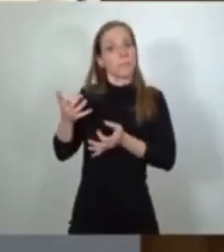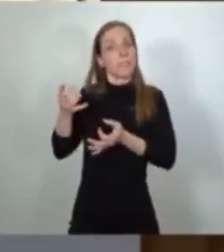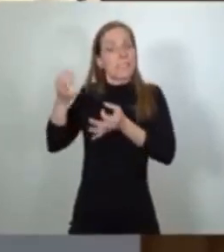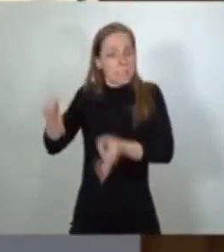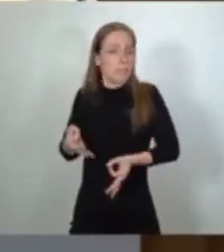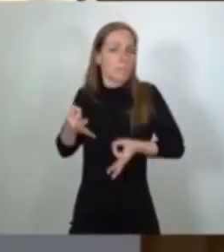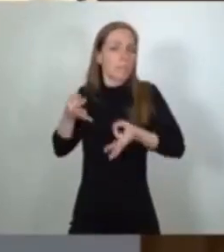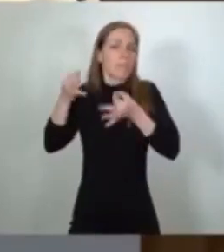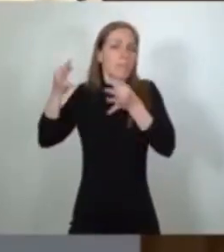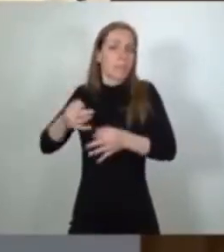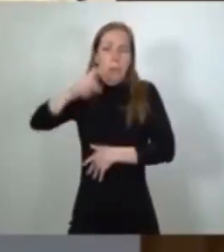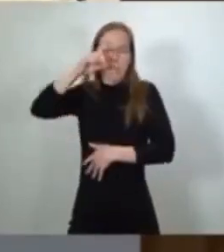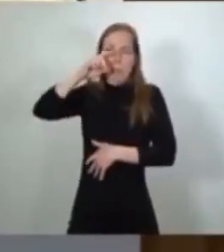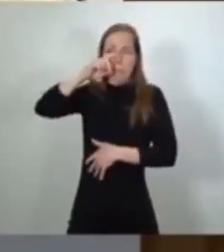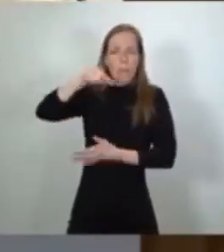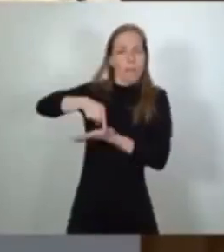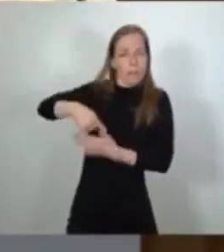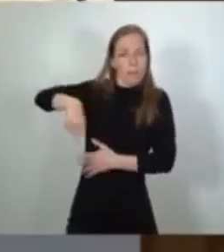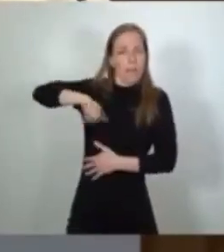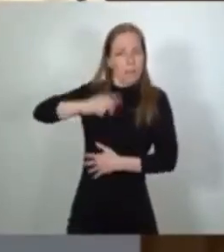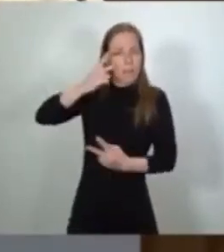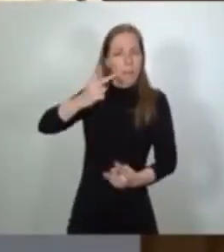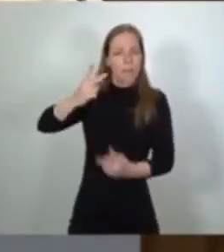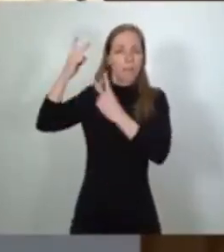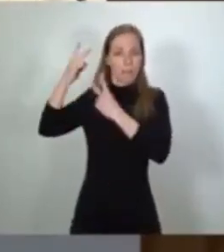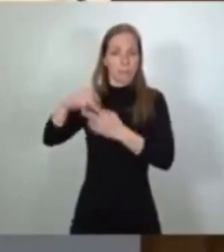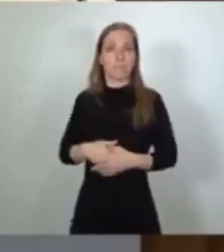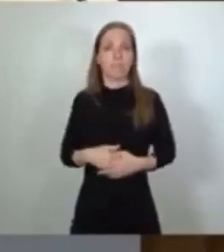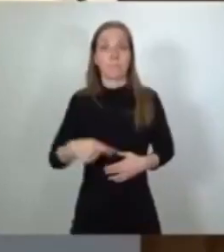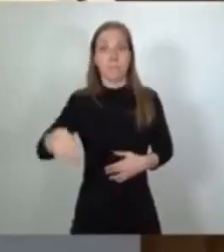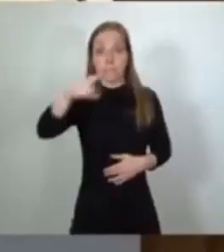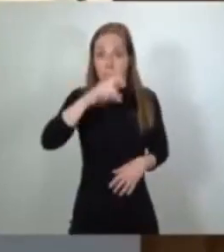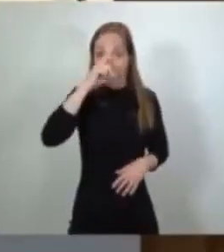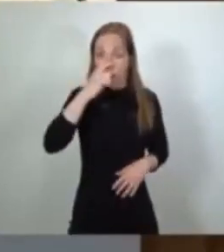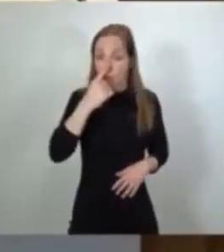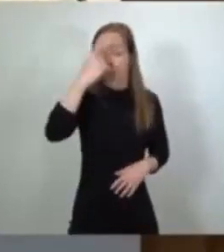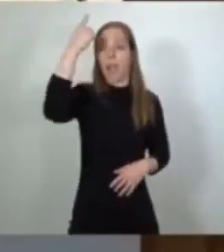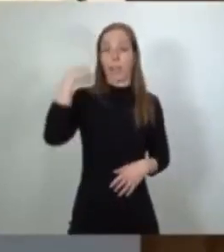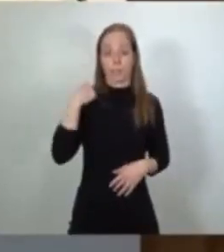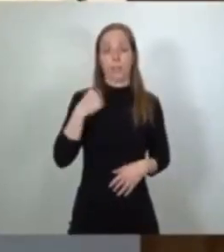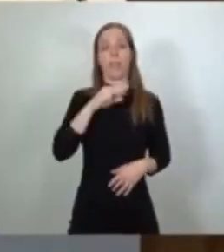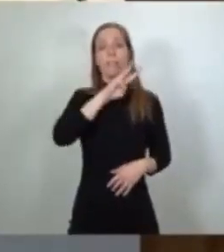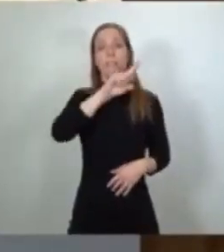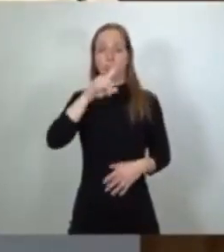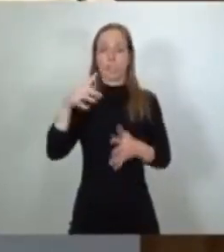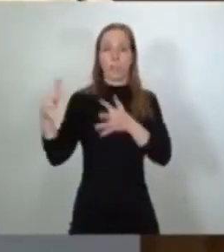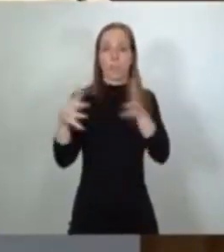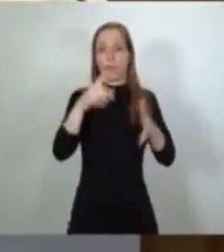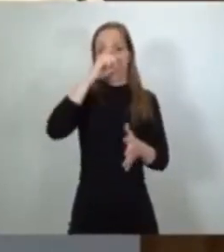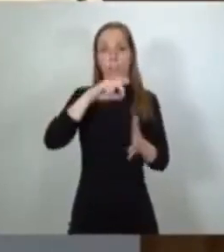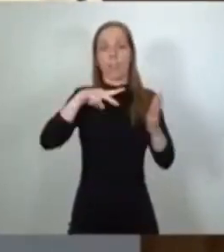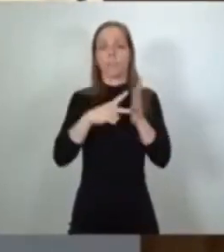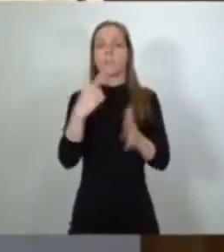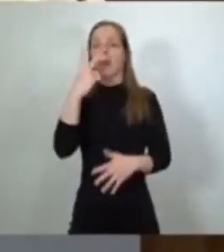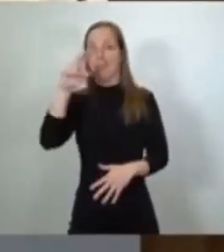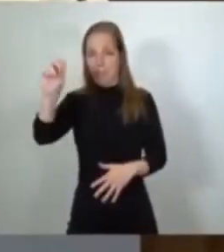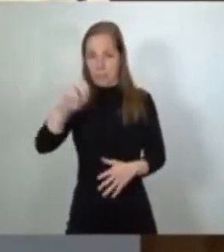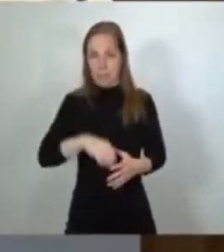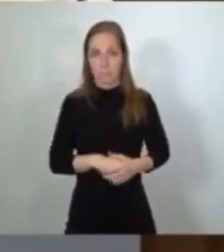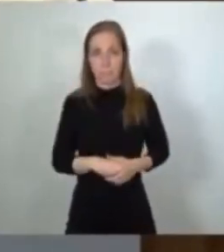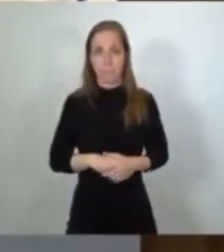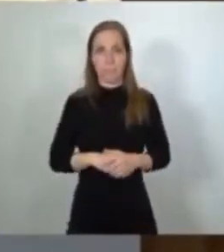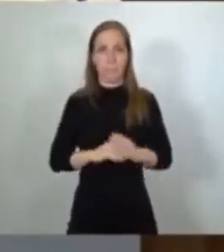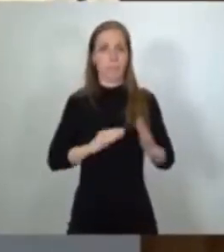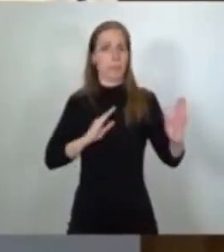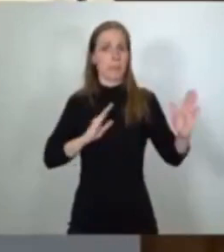exigencia de la memoria. Volvamos un año atrás, 31 de marzo del año 20, en el